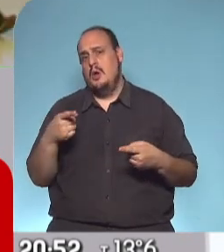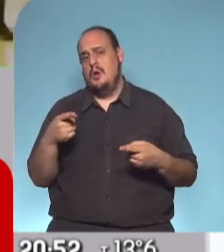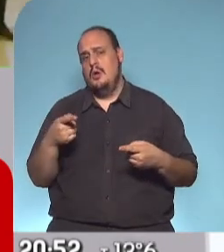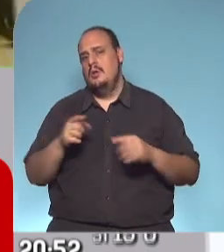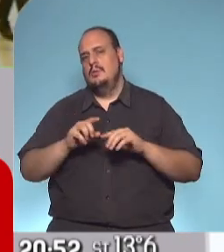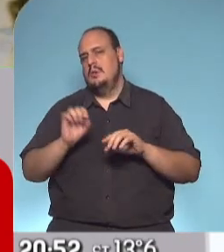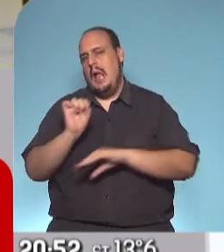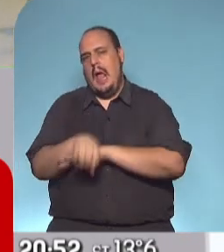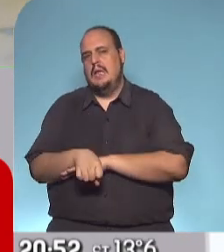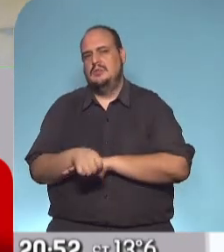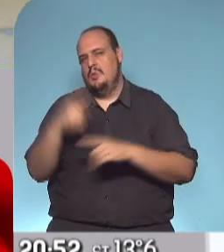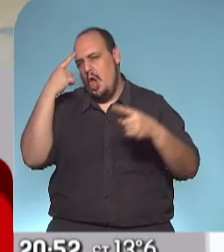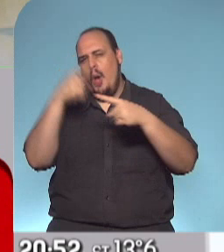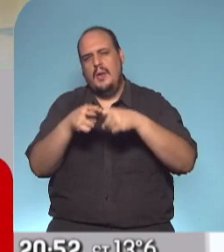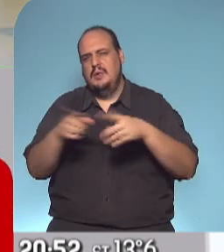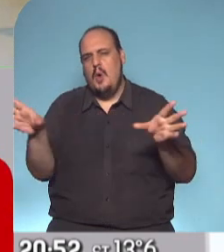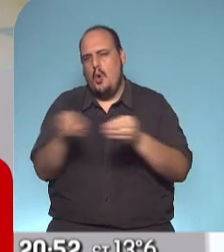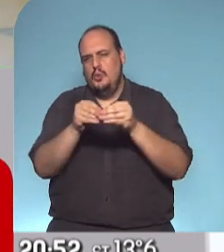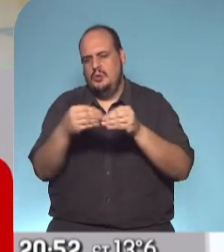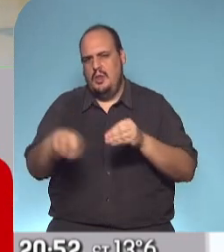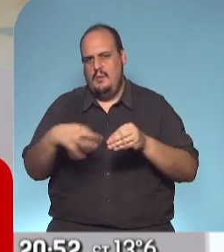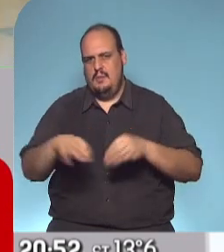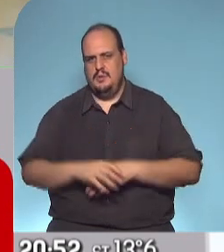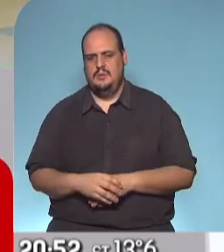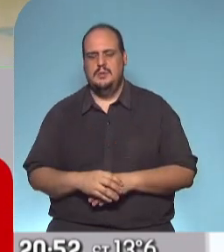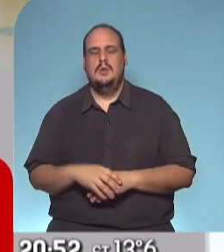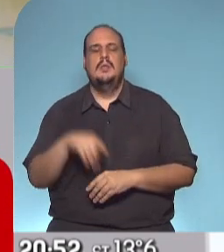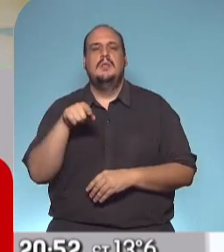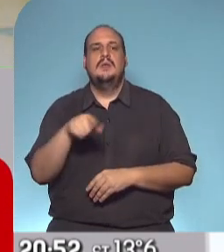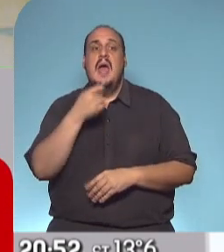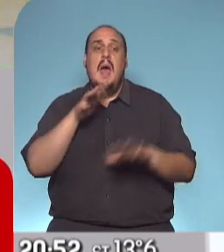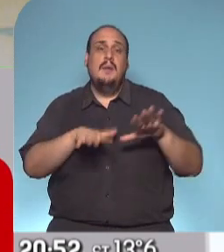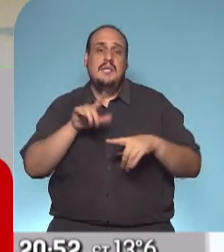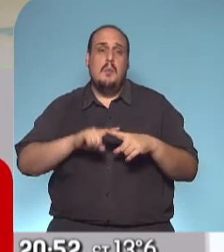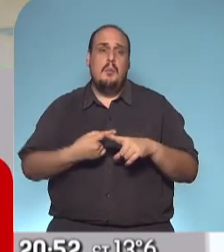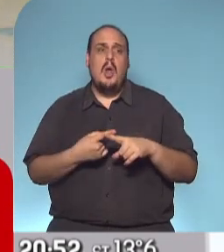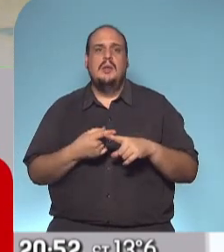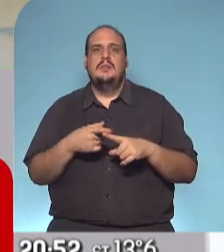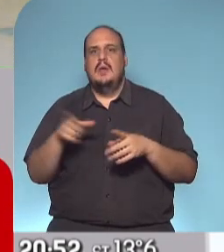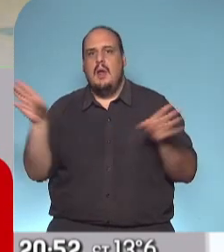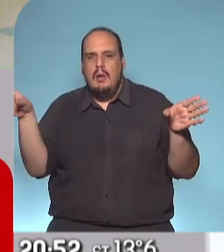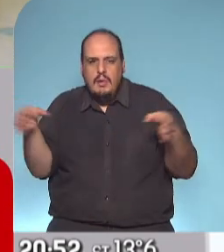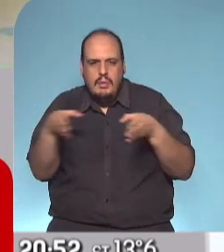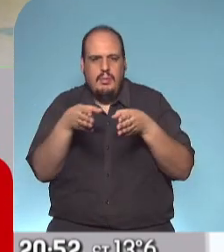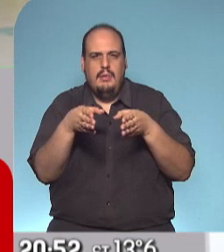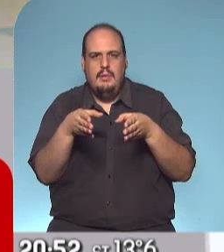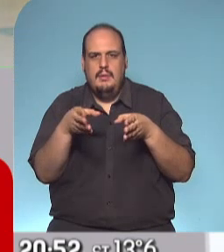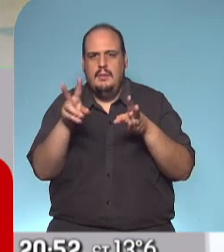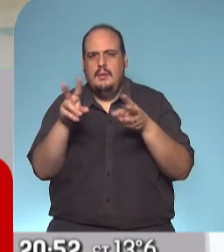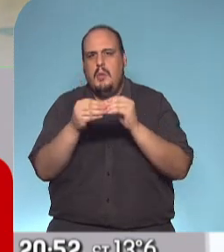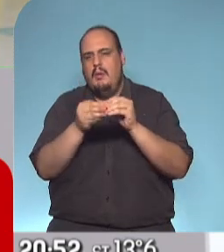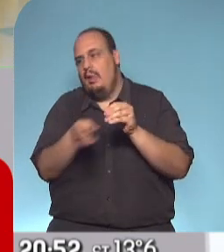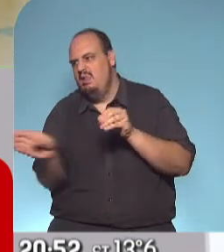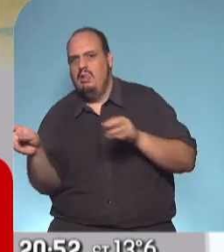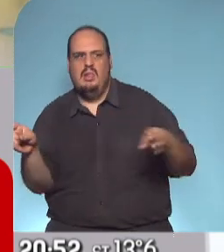se podrá continuar eso en el tiempo, bueno, a veces la política hace que todo se reencauce, los vaivenes y los problemas en sí